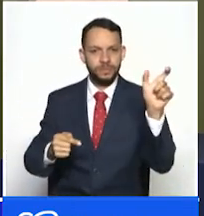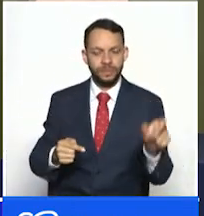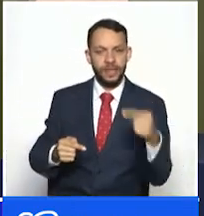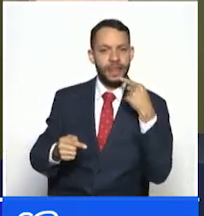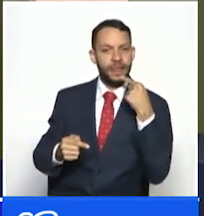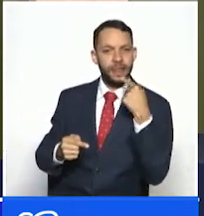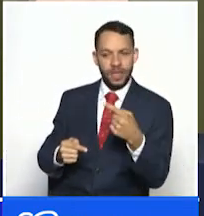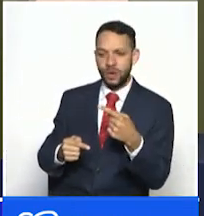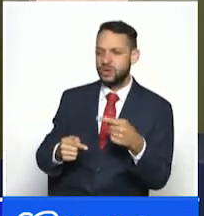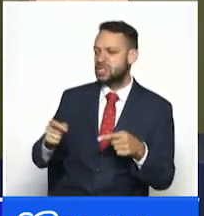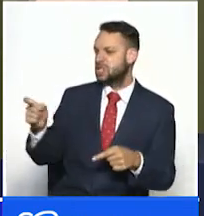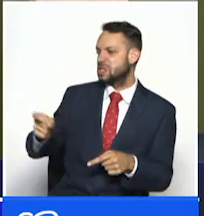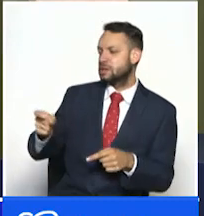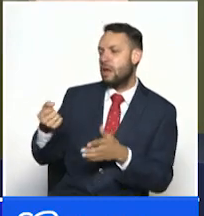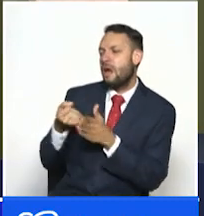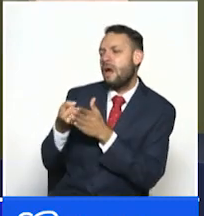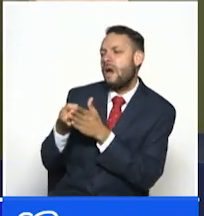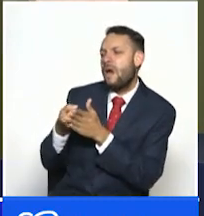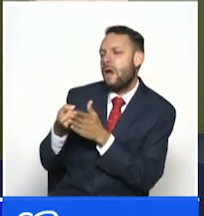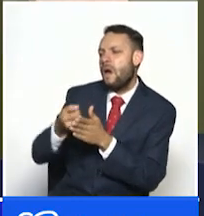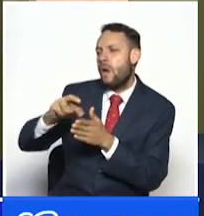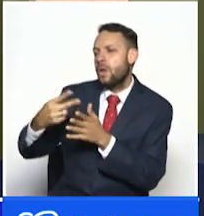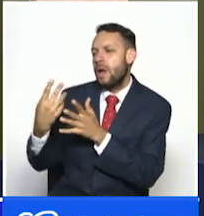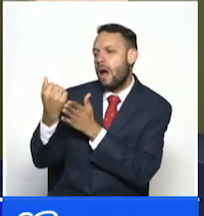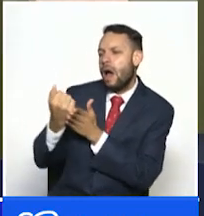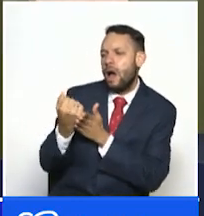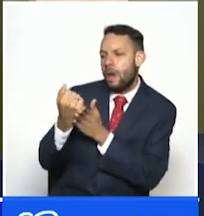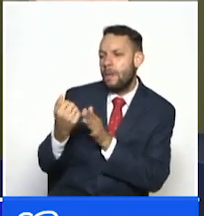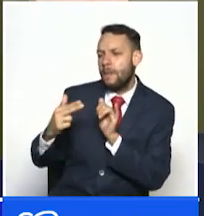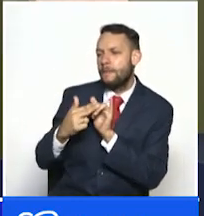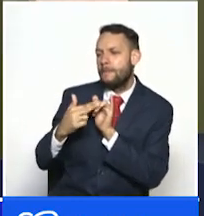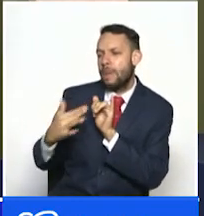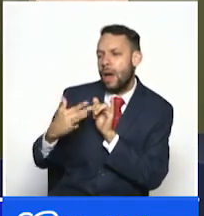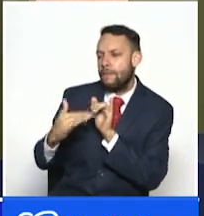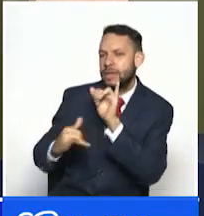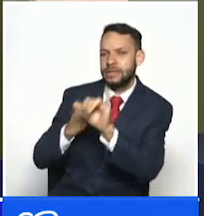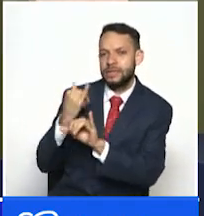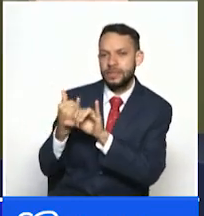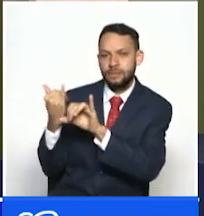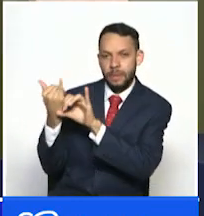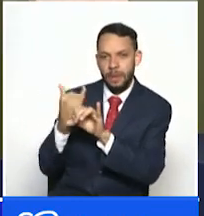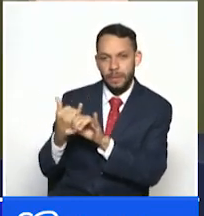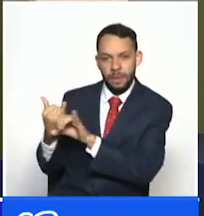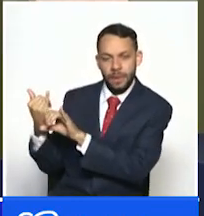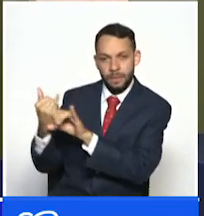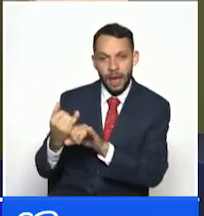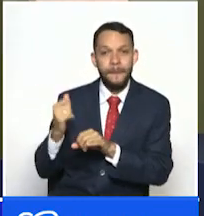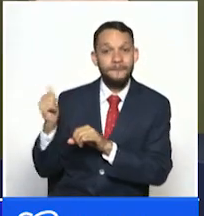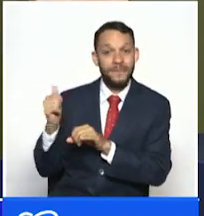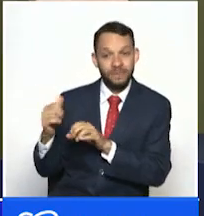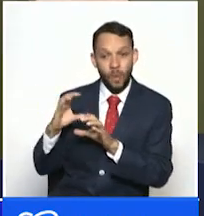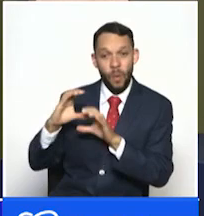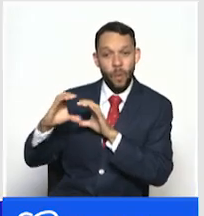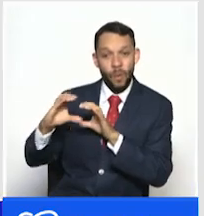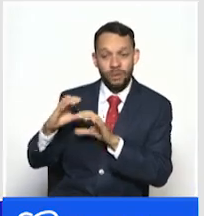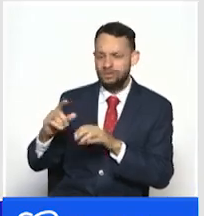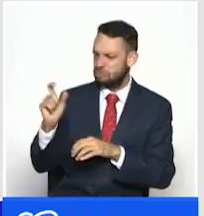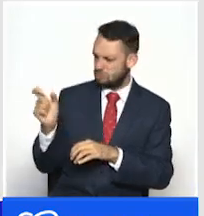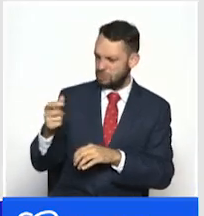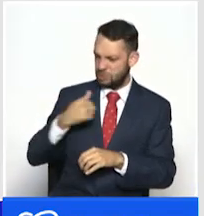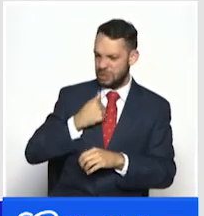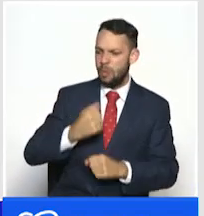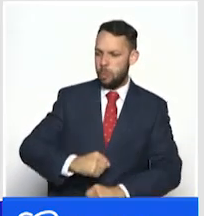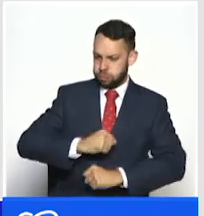que él no necesita rogar por el apoyo de otros influenciadores internacionales como es el caso de Luisito Comunica con fines de mercadeo